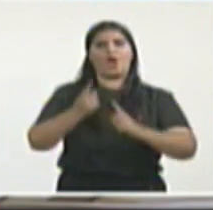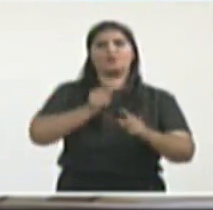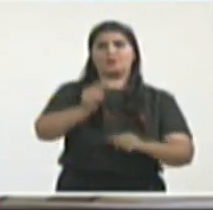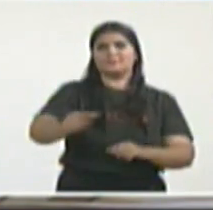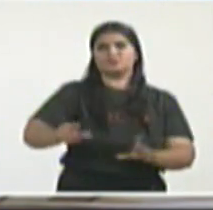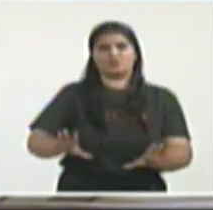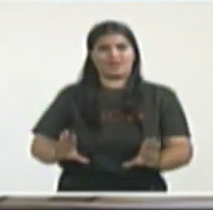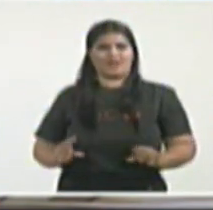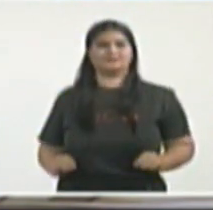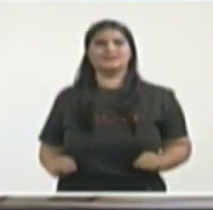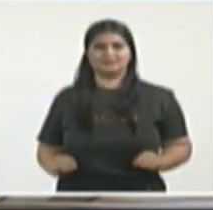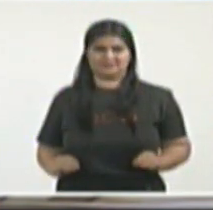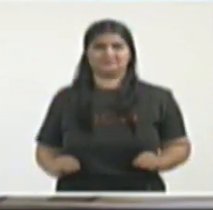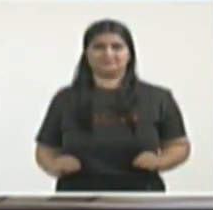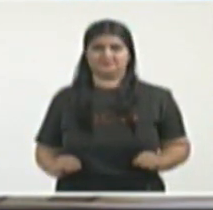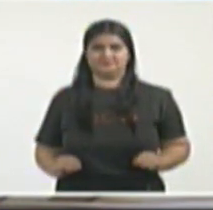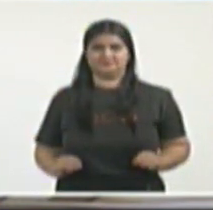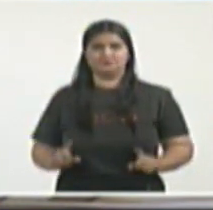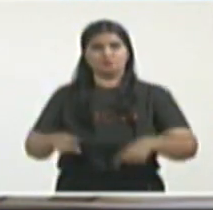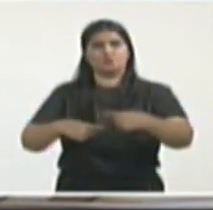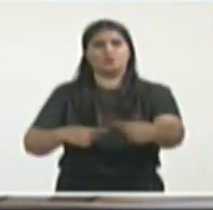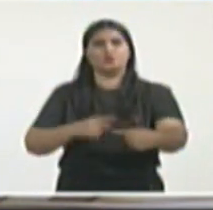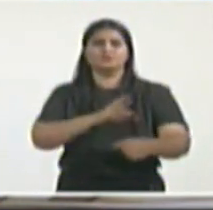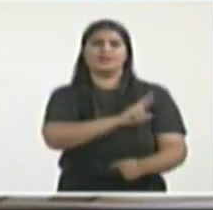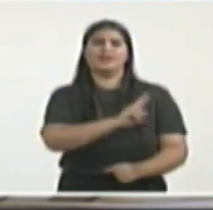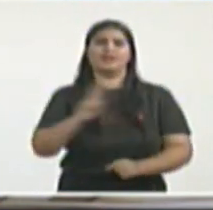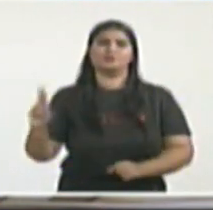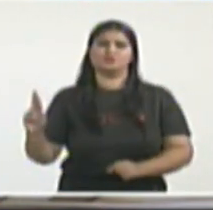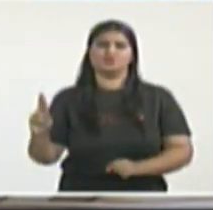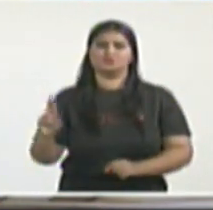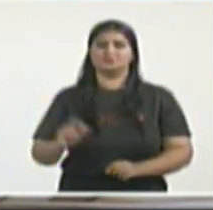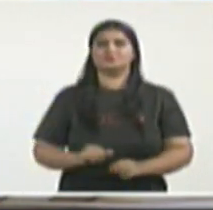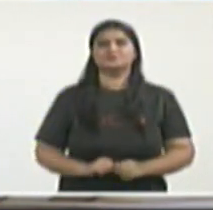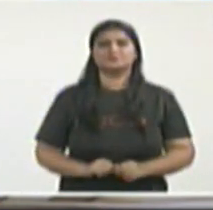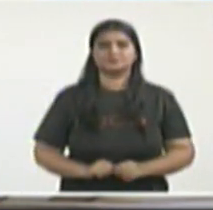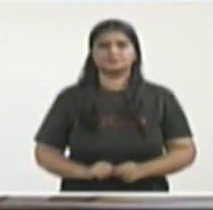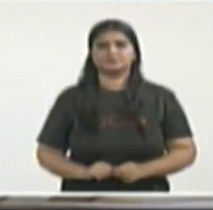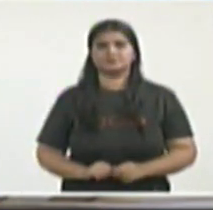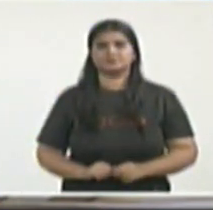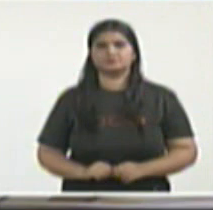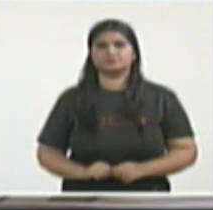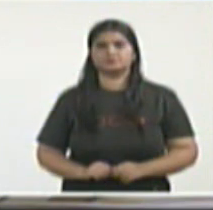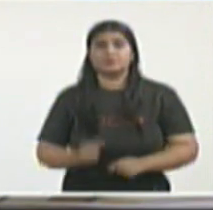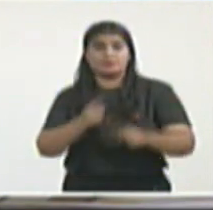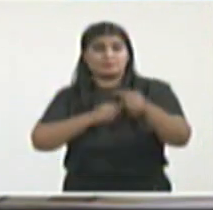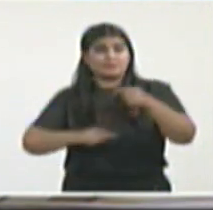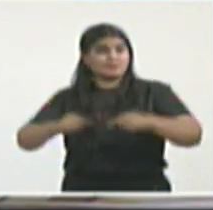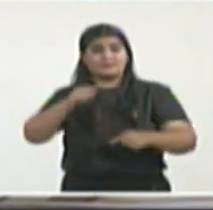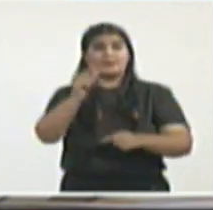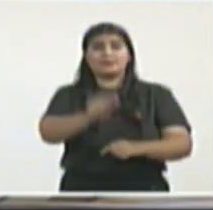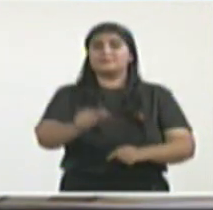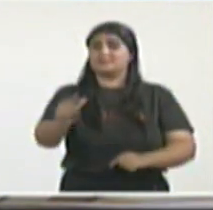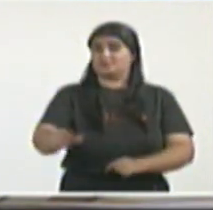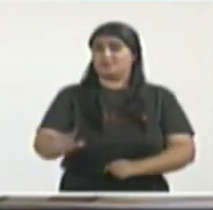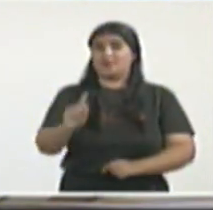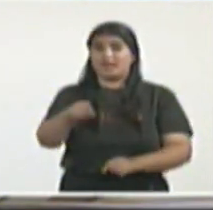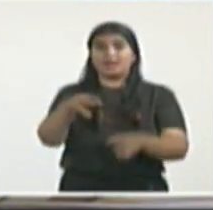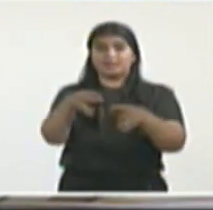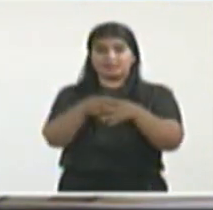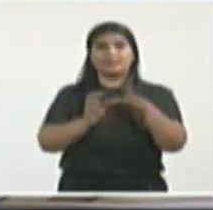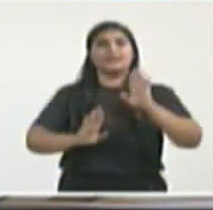confirmen o desmientan que los principales operadores políticos de esta compañía,